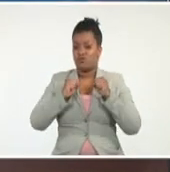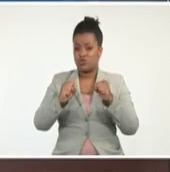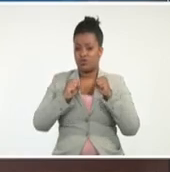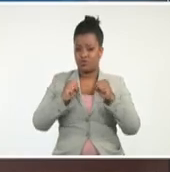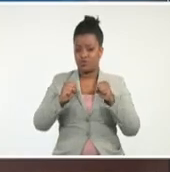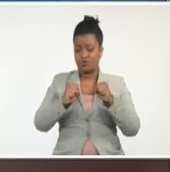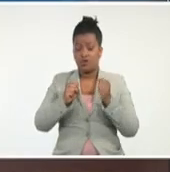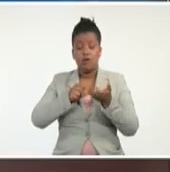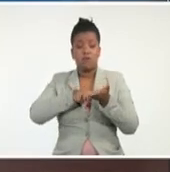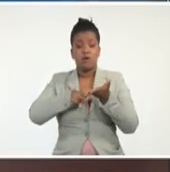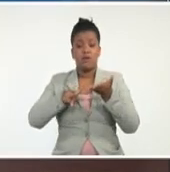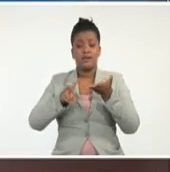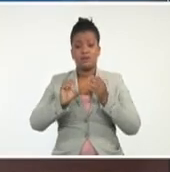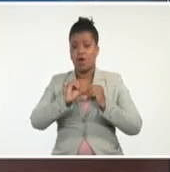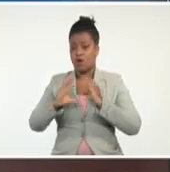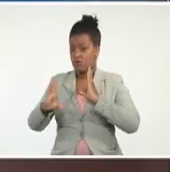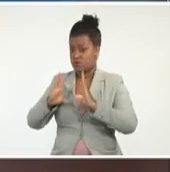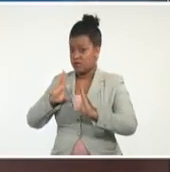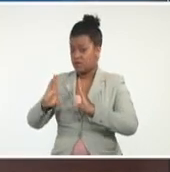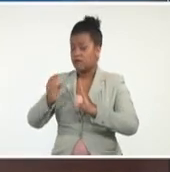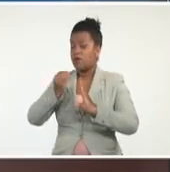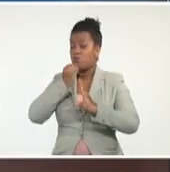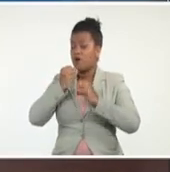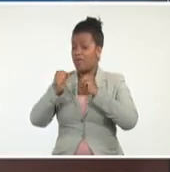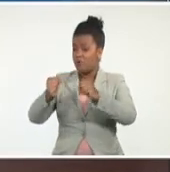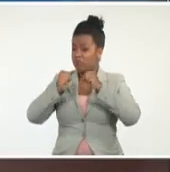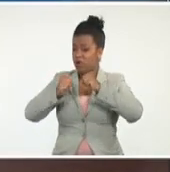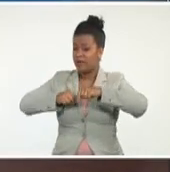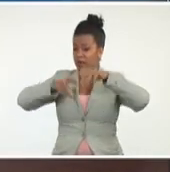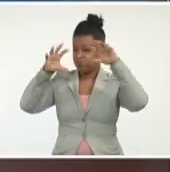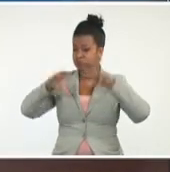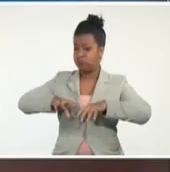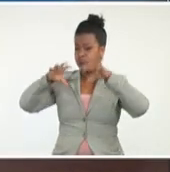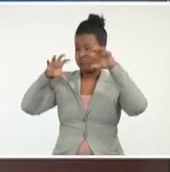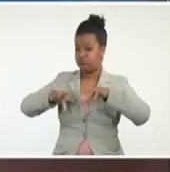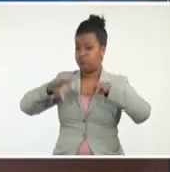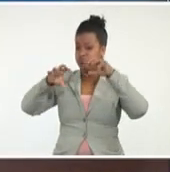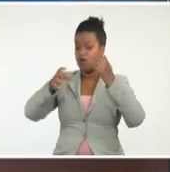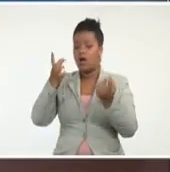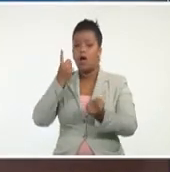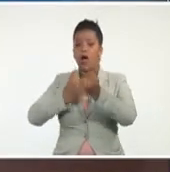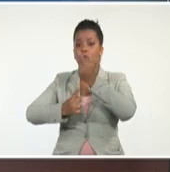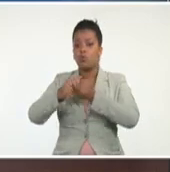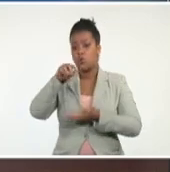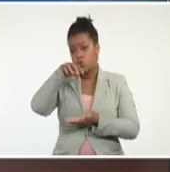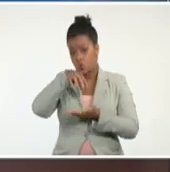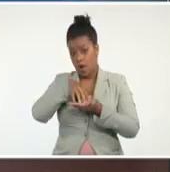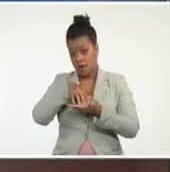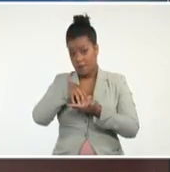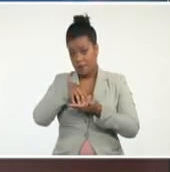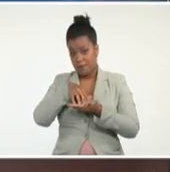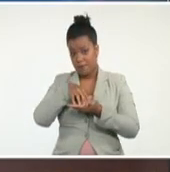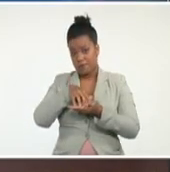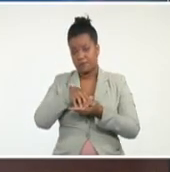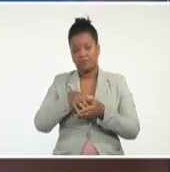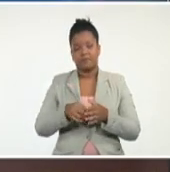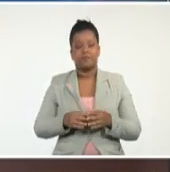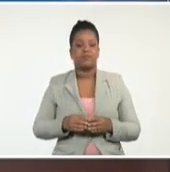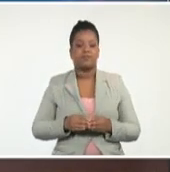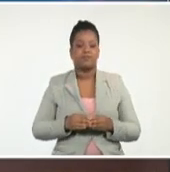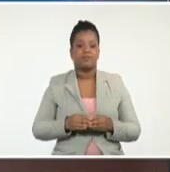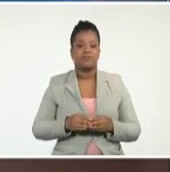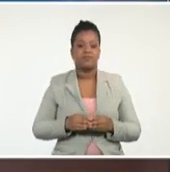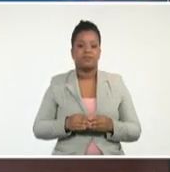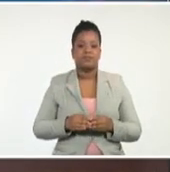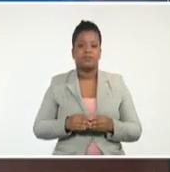las provincias occidentales pueden llegar a ser fuertes e intensas en alguna zona. Y bueno, en el occidente y centro,